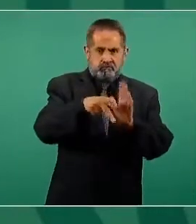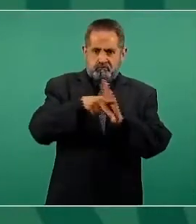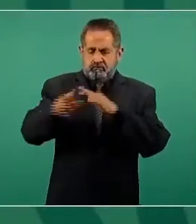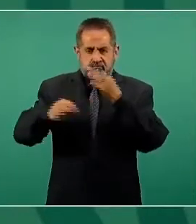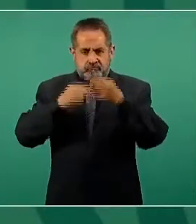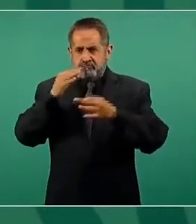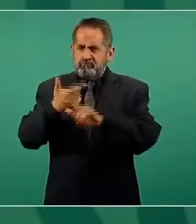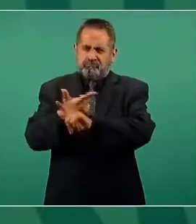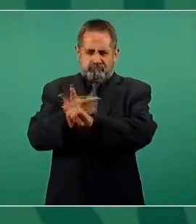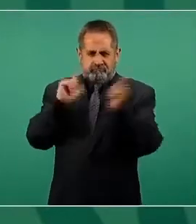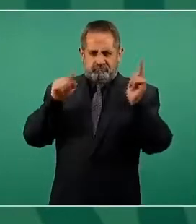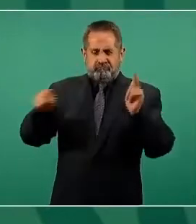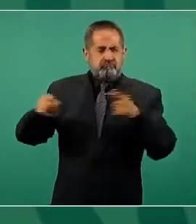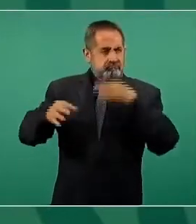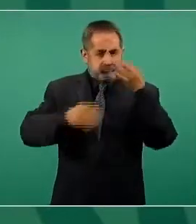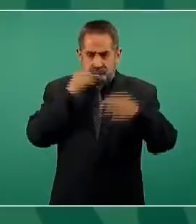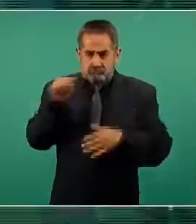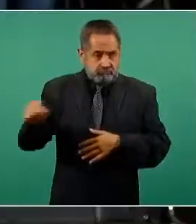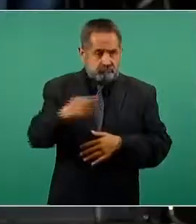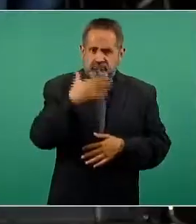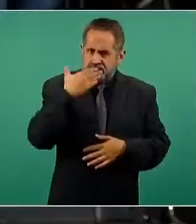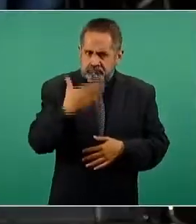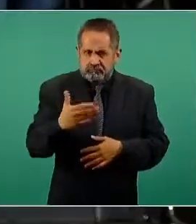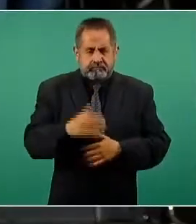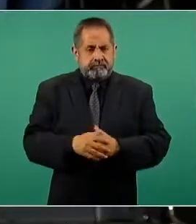libre, aun cuando